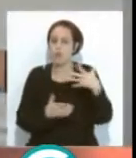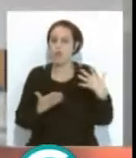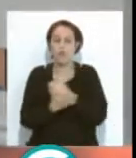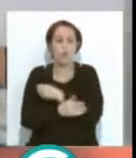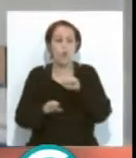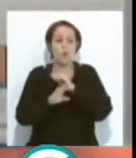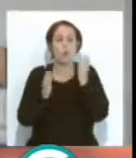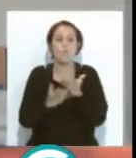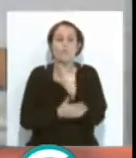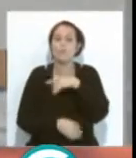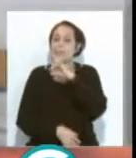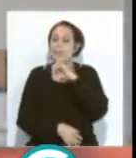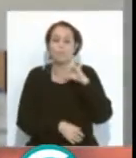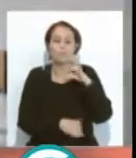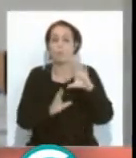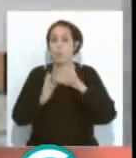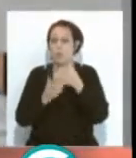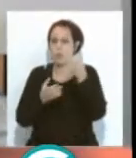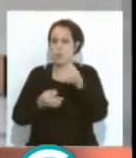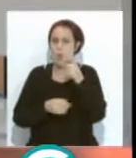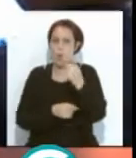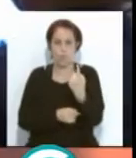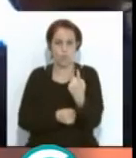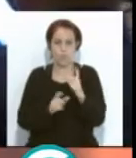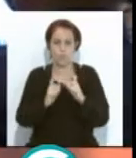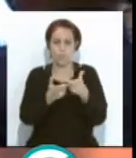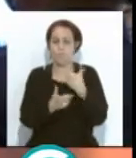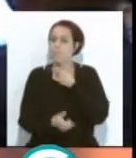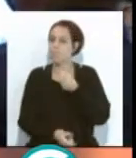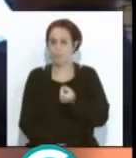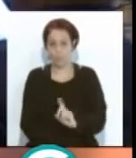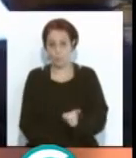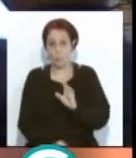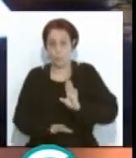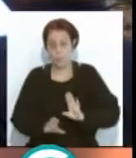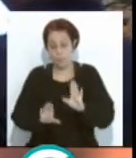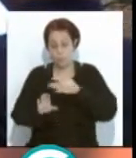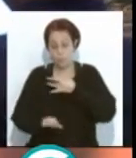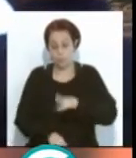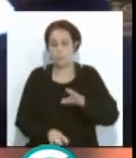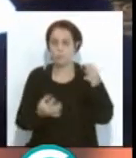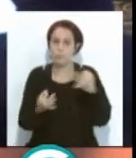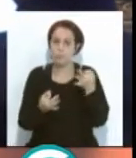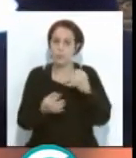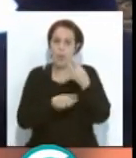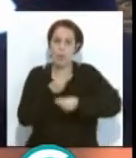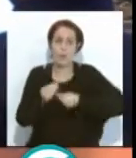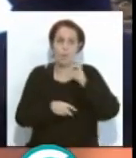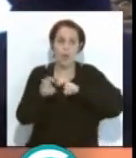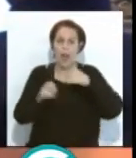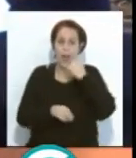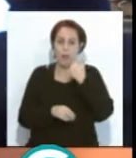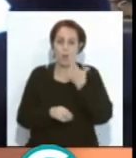Siempre va a haber un colectivo o un sector que no le va a gustar, pero bueno, tendríamos que hacer por buscar algo que